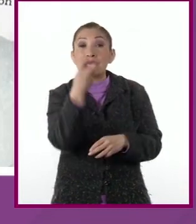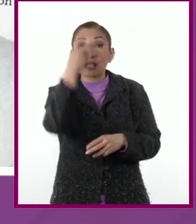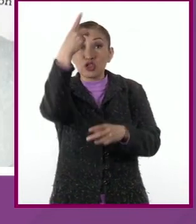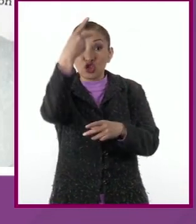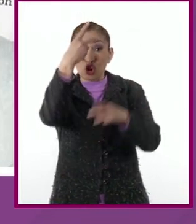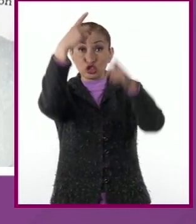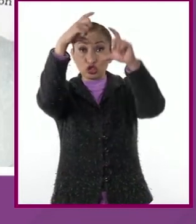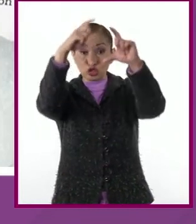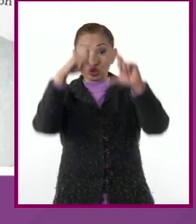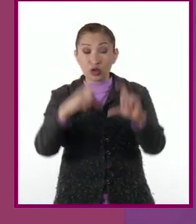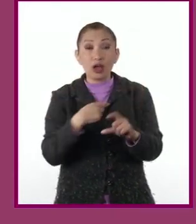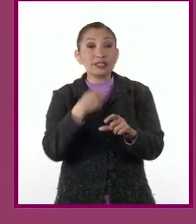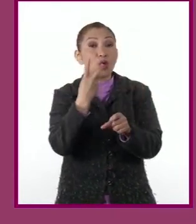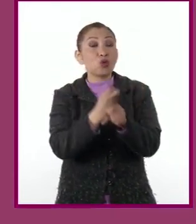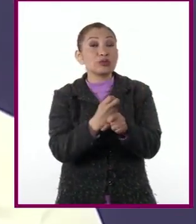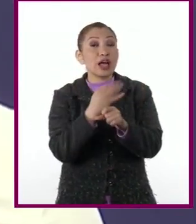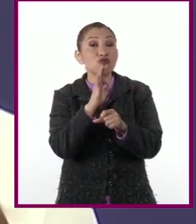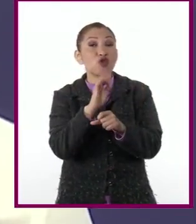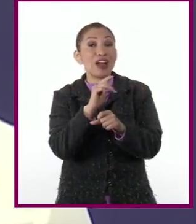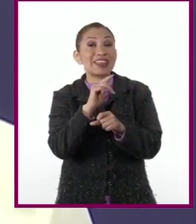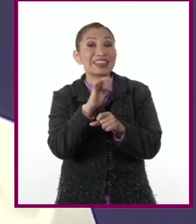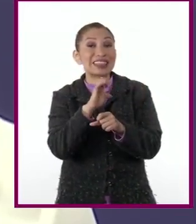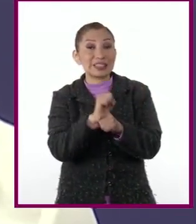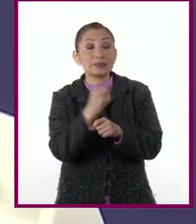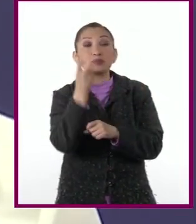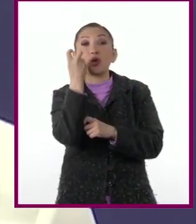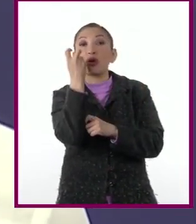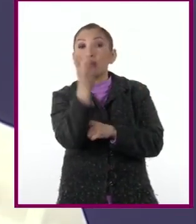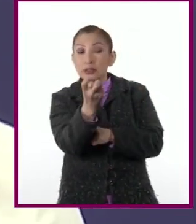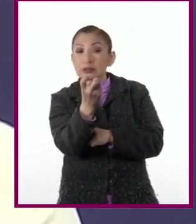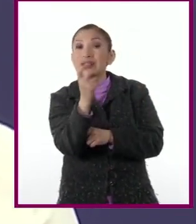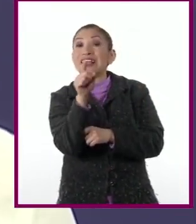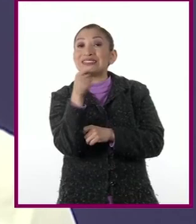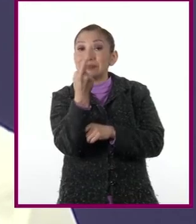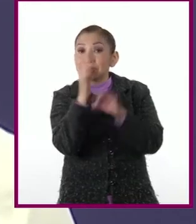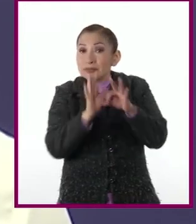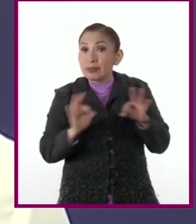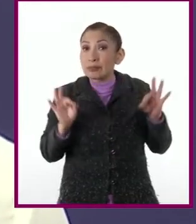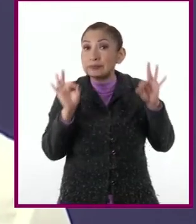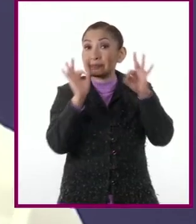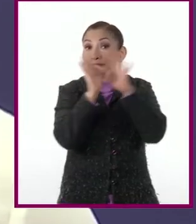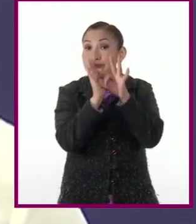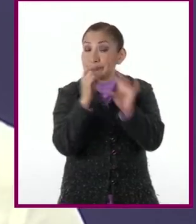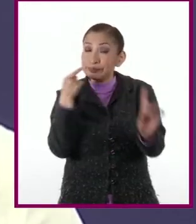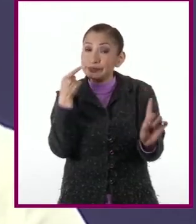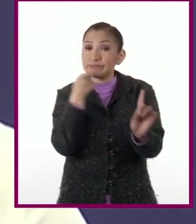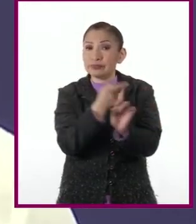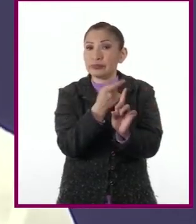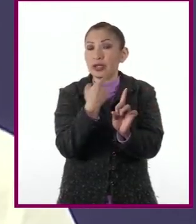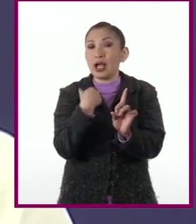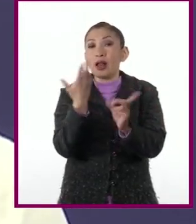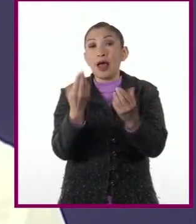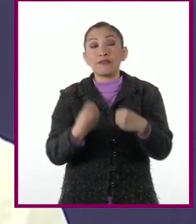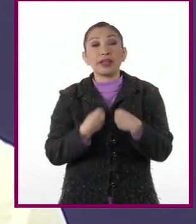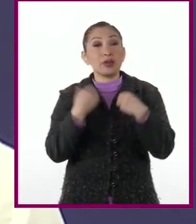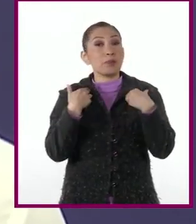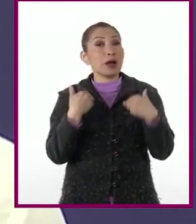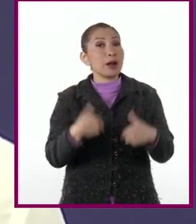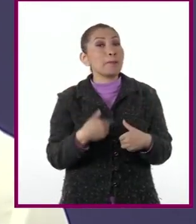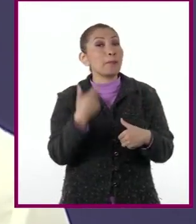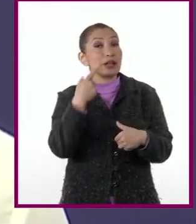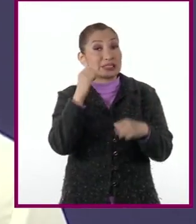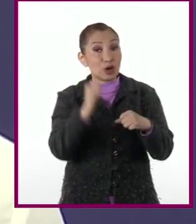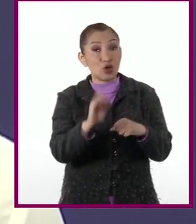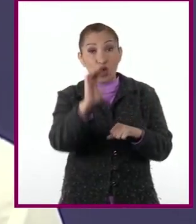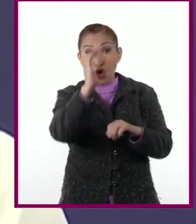son fuentes secundarias. Es por eso que resulta importante y central en la vida humana, ya que asegura